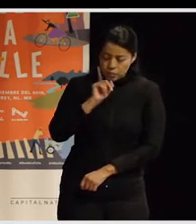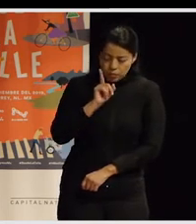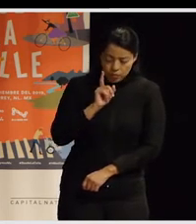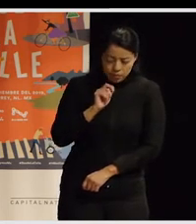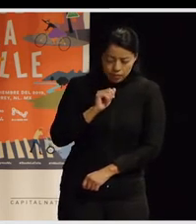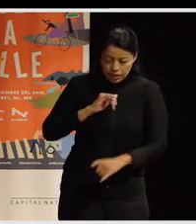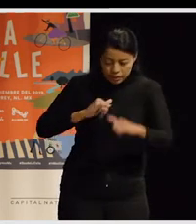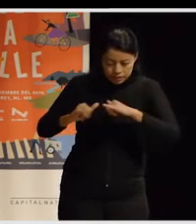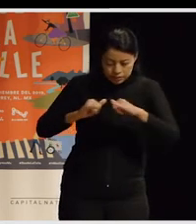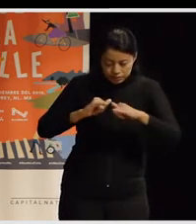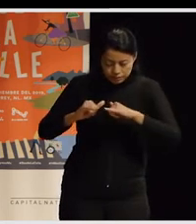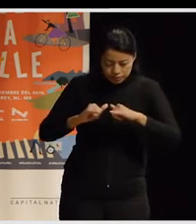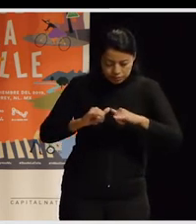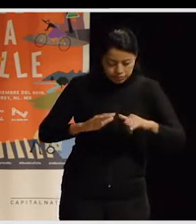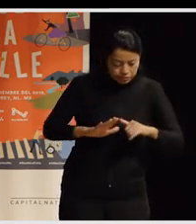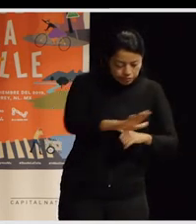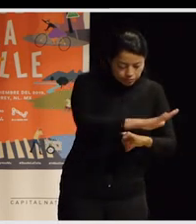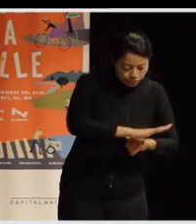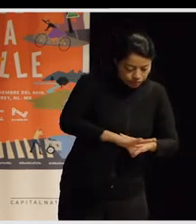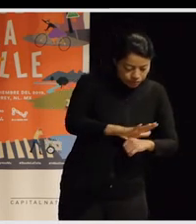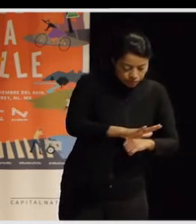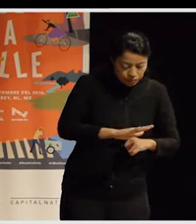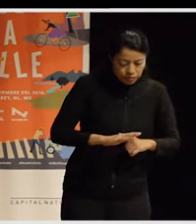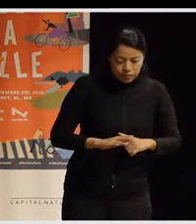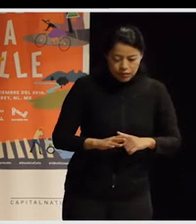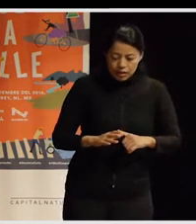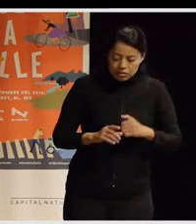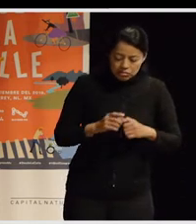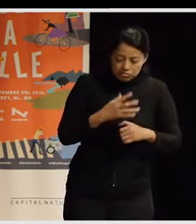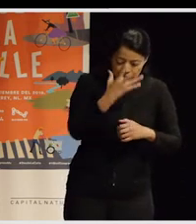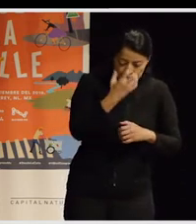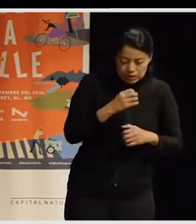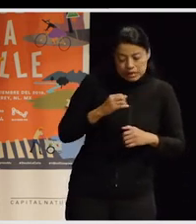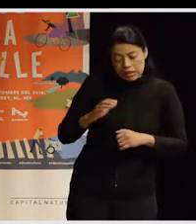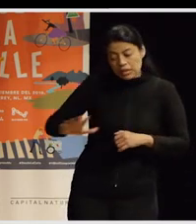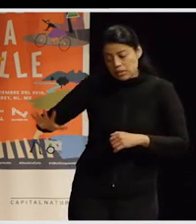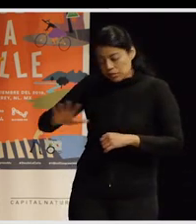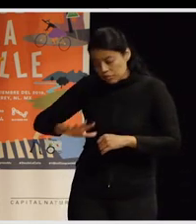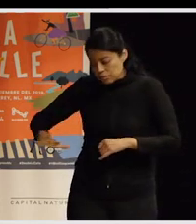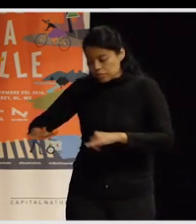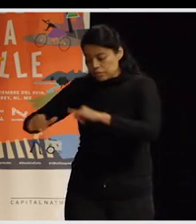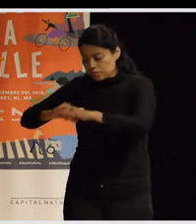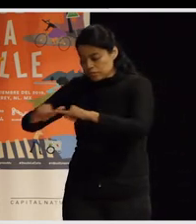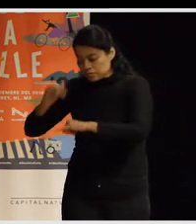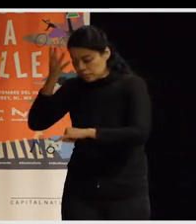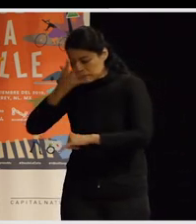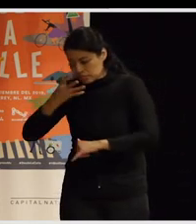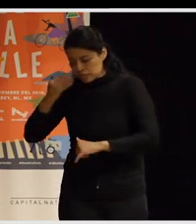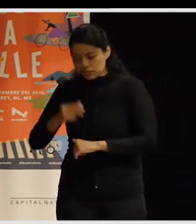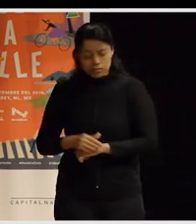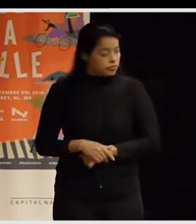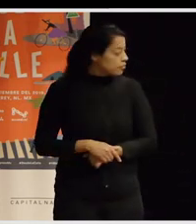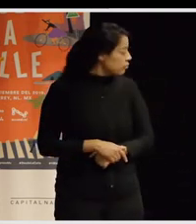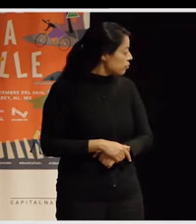un mapa para agresiones y otro mapa para cosas bonitas, ¿no? Bueno, pues la gente puso cosas, yo qué sé, pues aquí es donde la primera vez anduve en